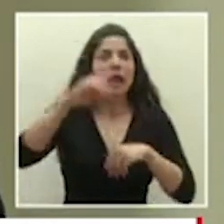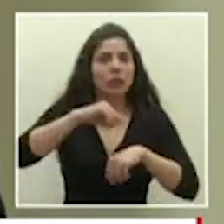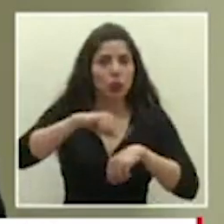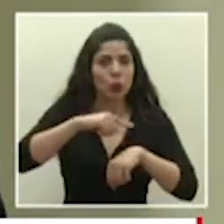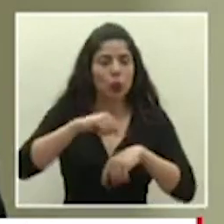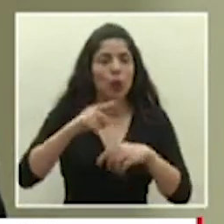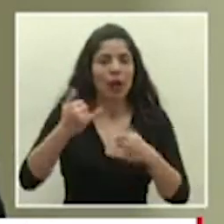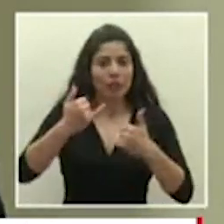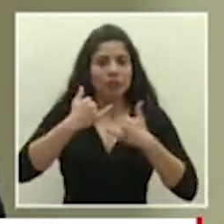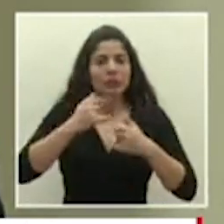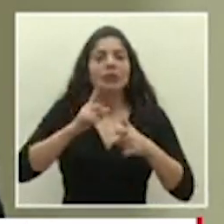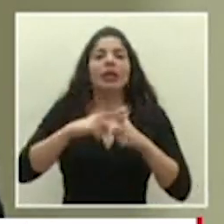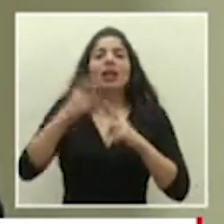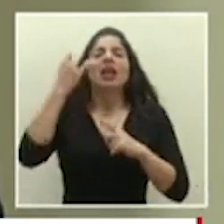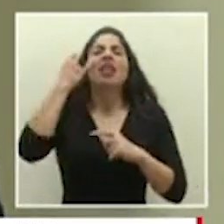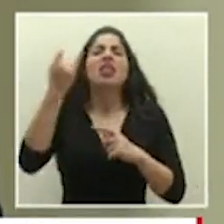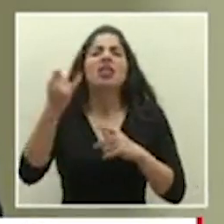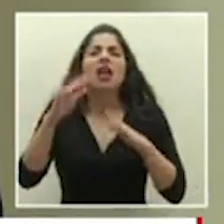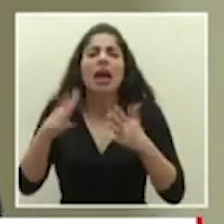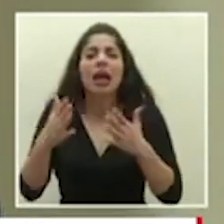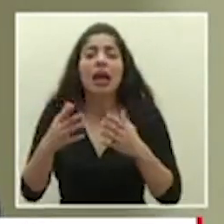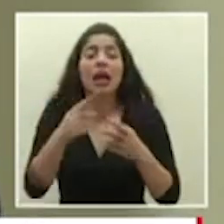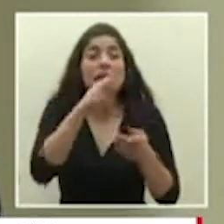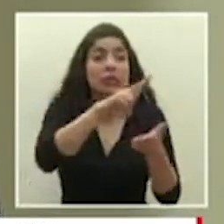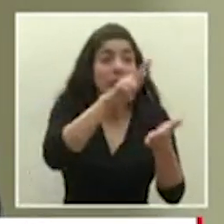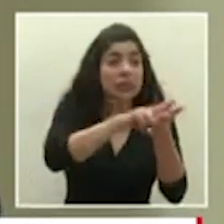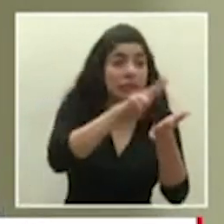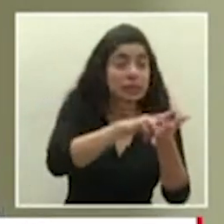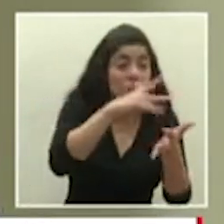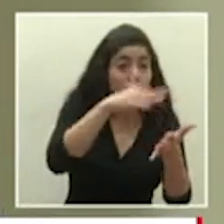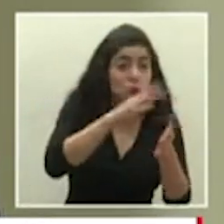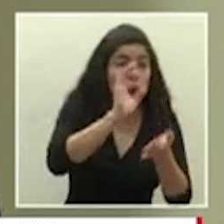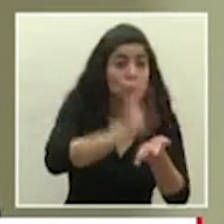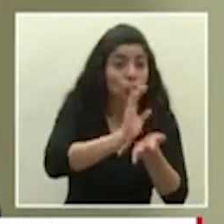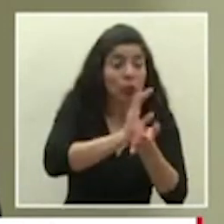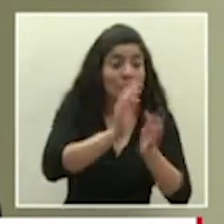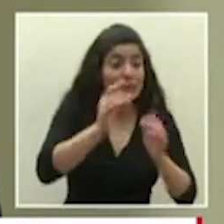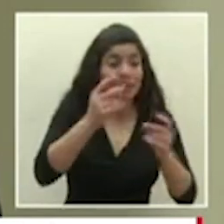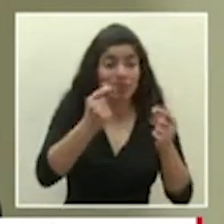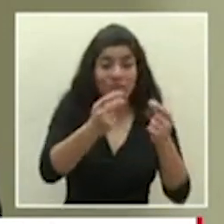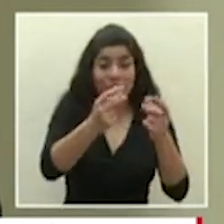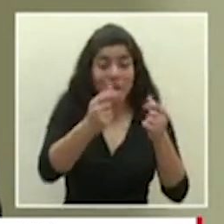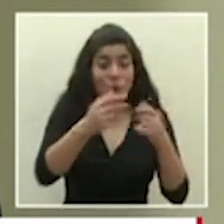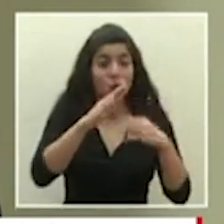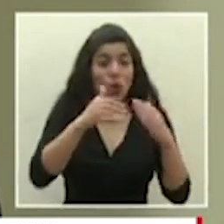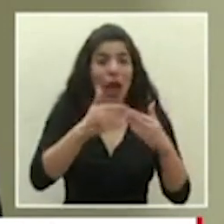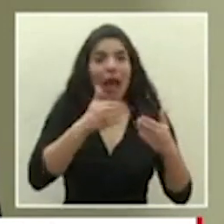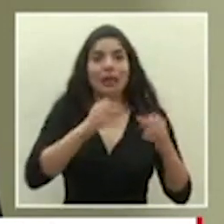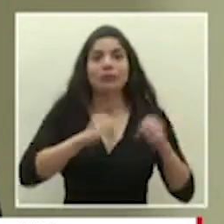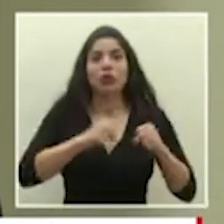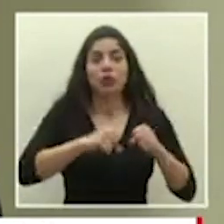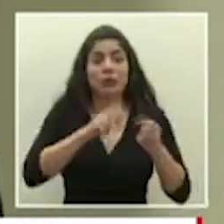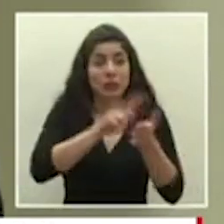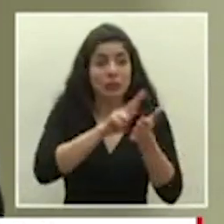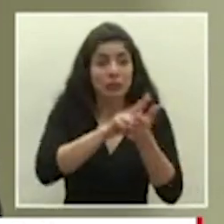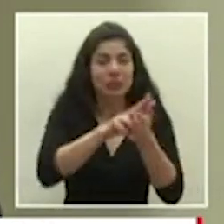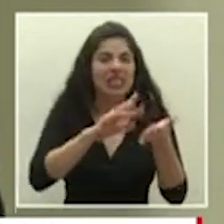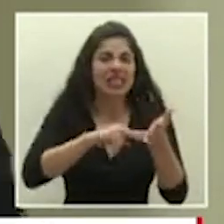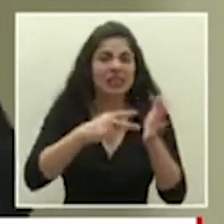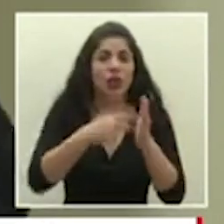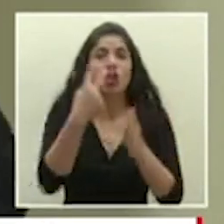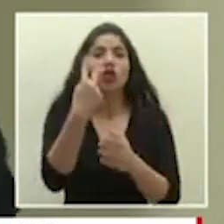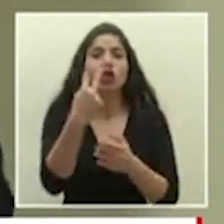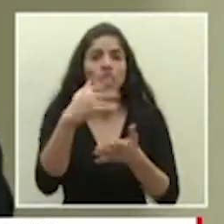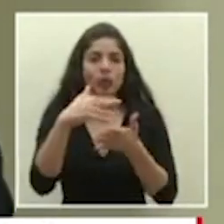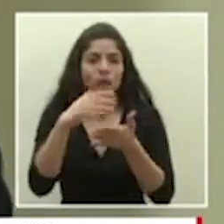la idea es tratar de que se apruebe el estudio clínico lo antes posible entonces aquí estamos hablando de dos estudios